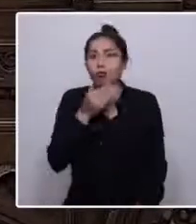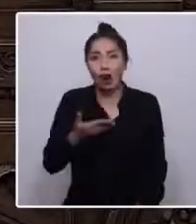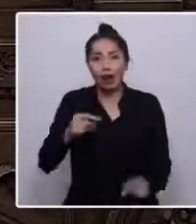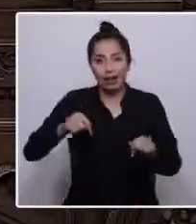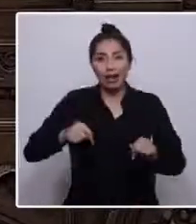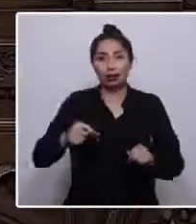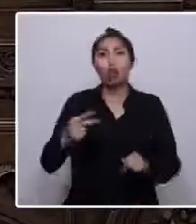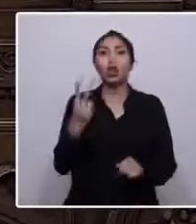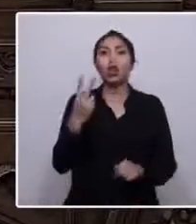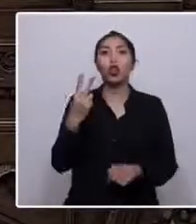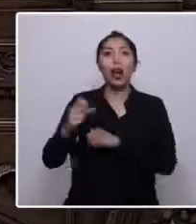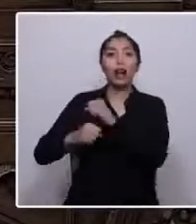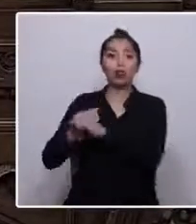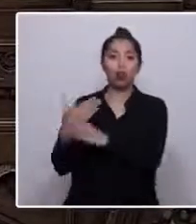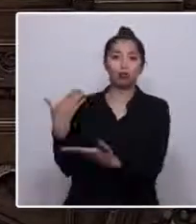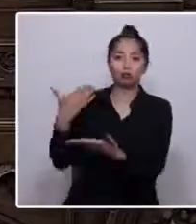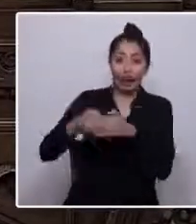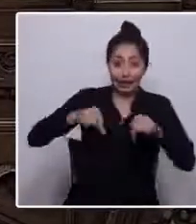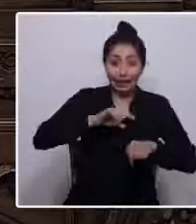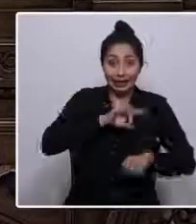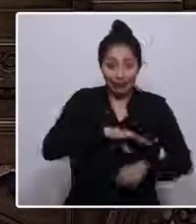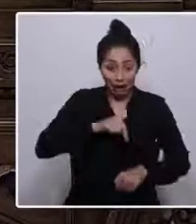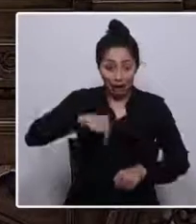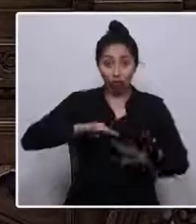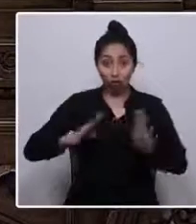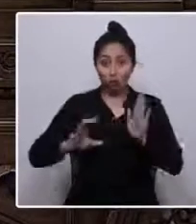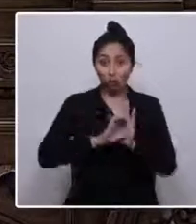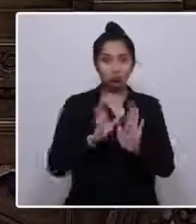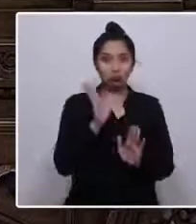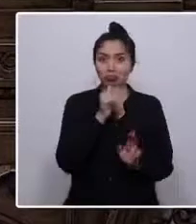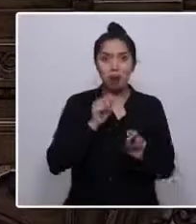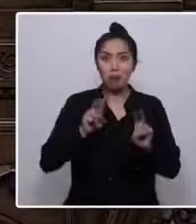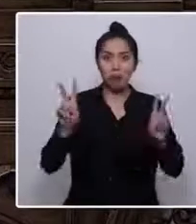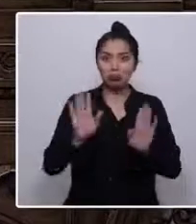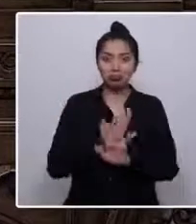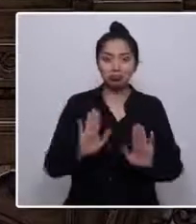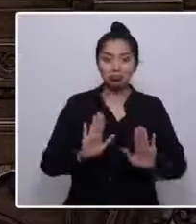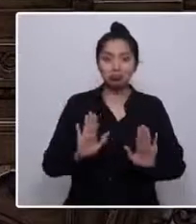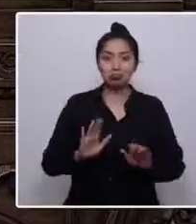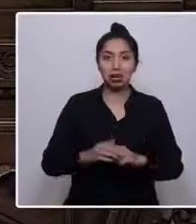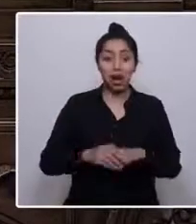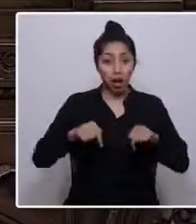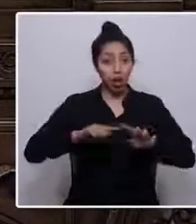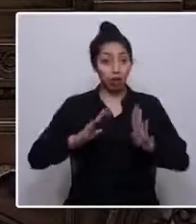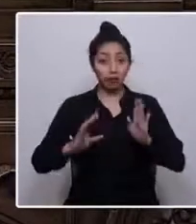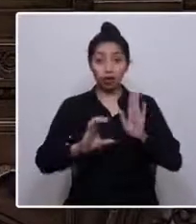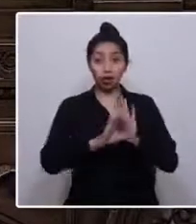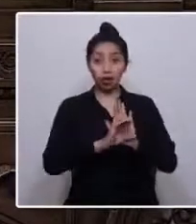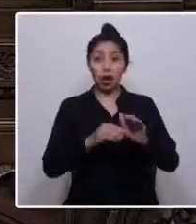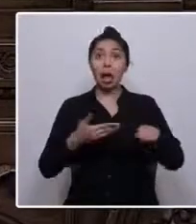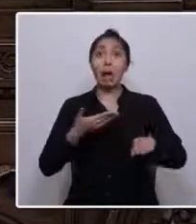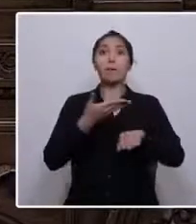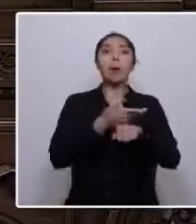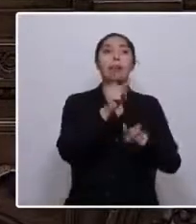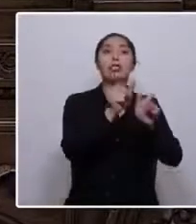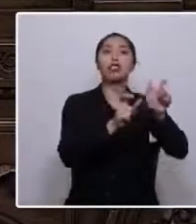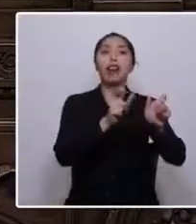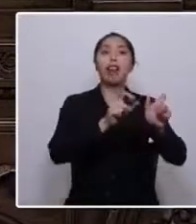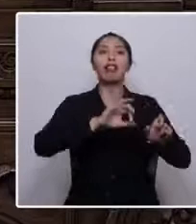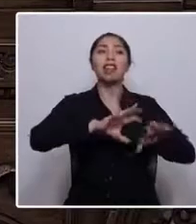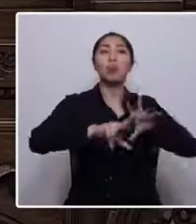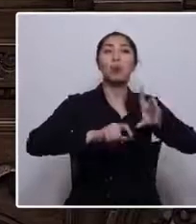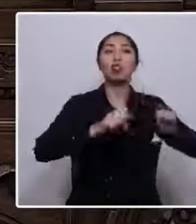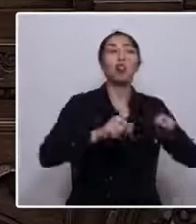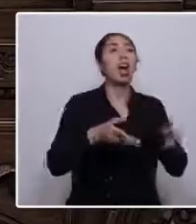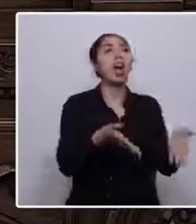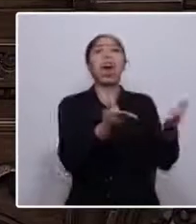estos dos últimos años, ni en Chile ni en esta Convención Constitucional. Una Convención Constitucional que pide indulto a los delincuentes, que no condena la